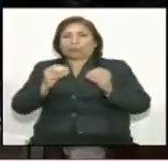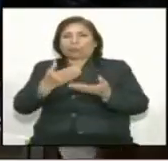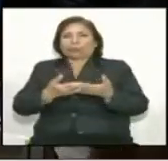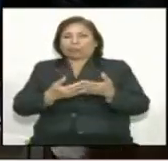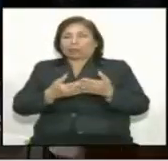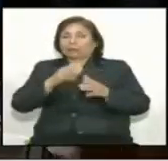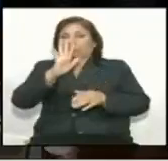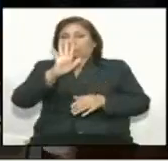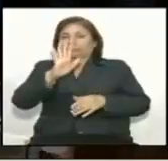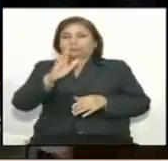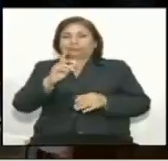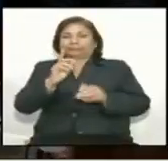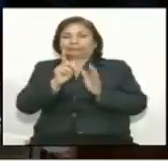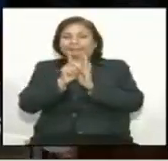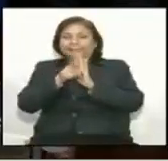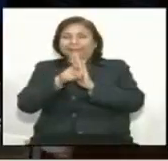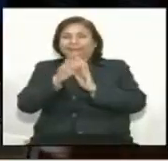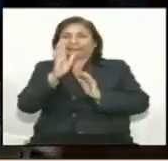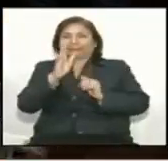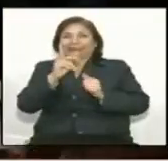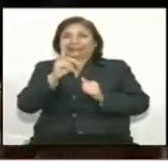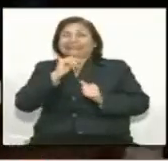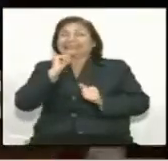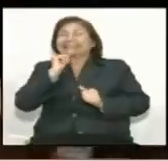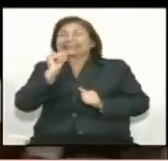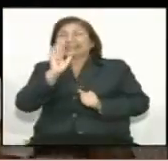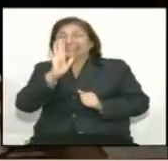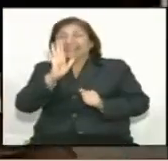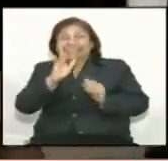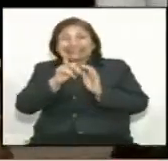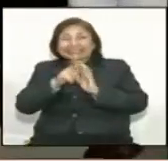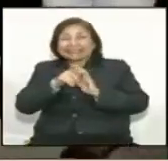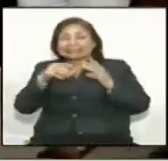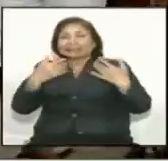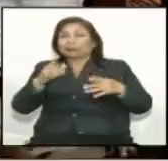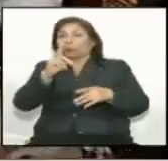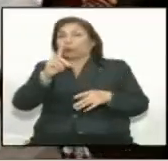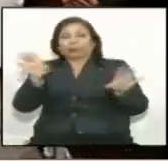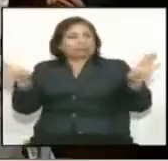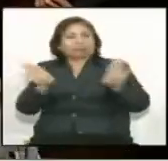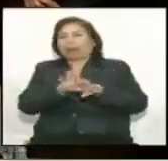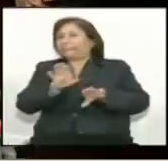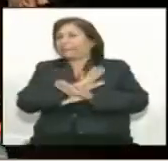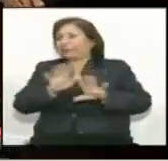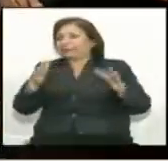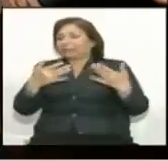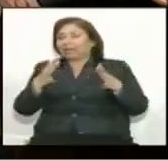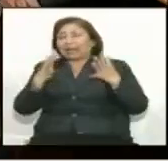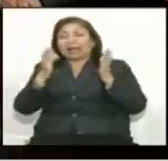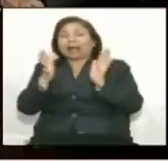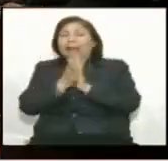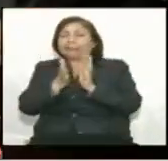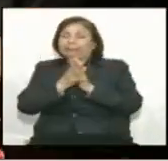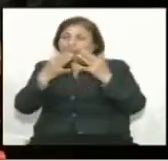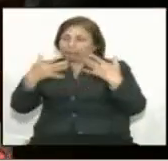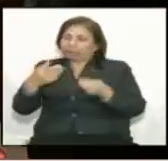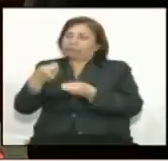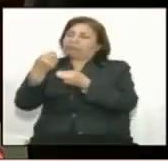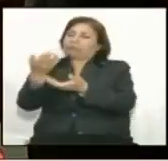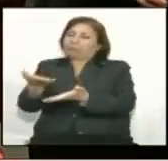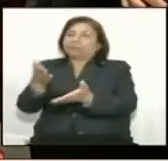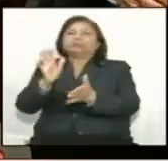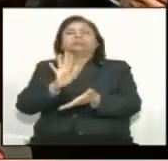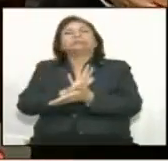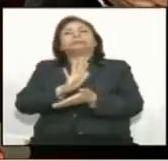dos listas muy distintas. Una lista que escucha a la calle, una lista que quiere una transición ordenada y una lista que representa